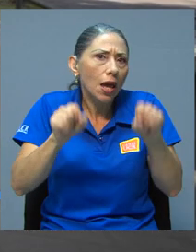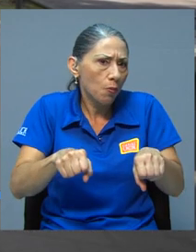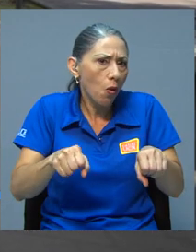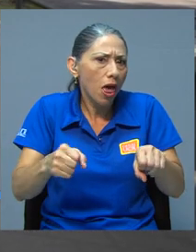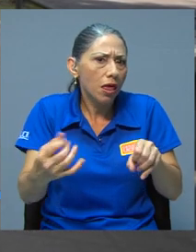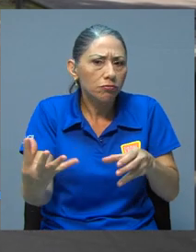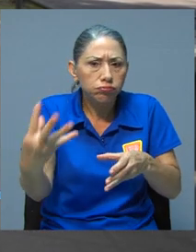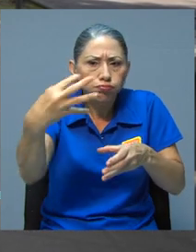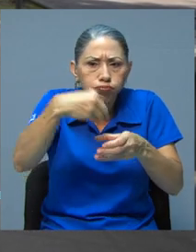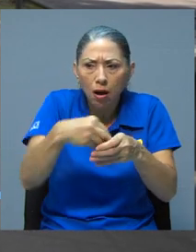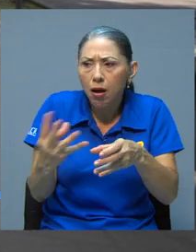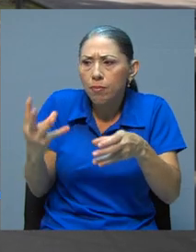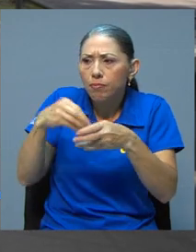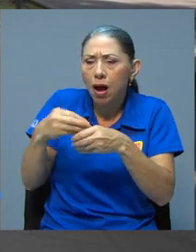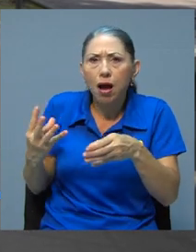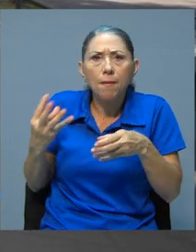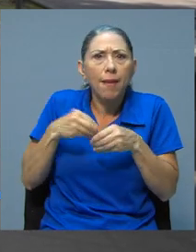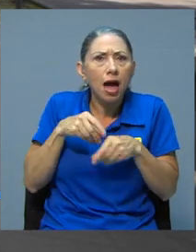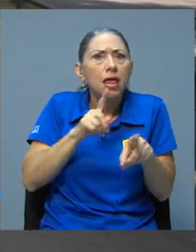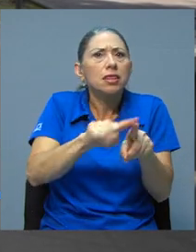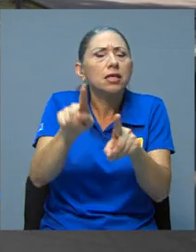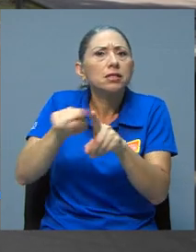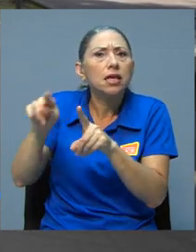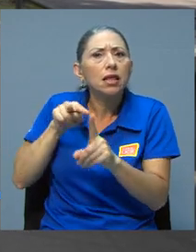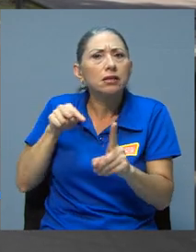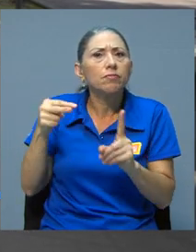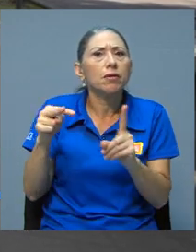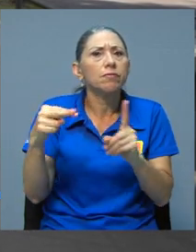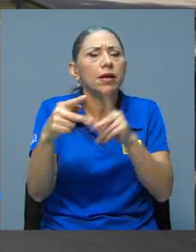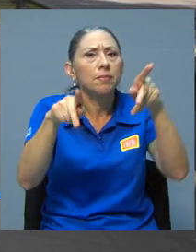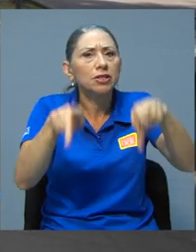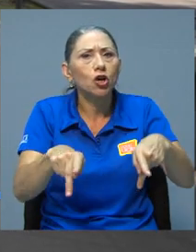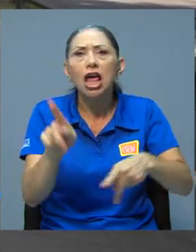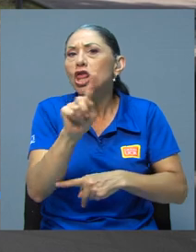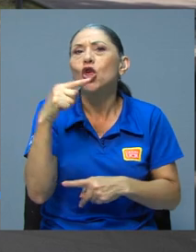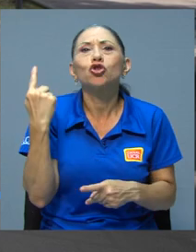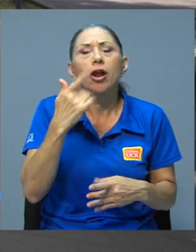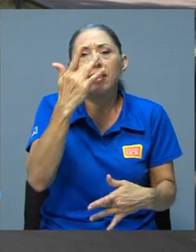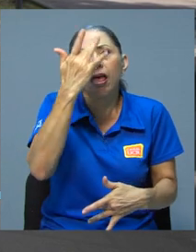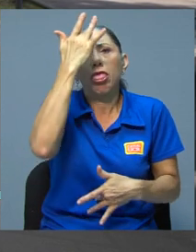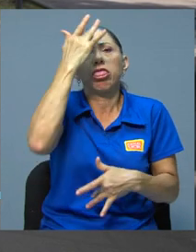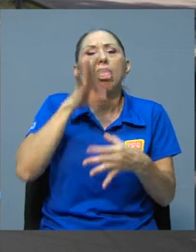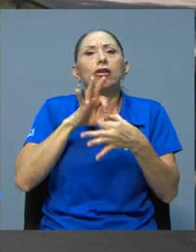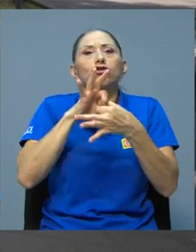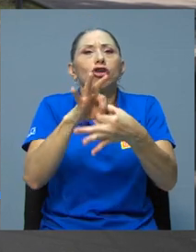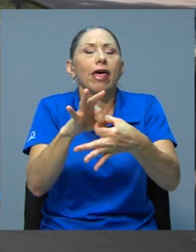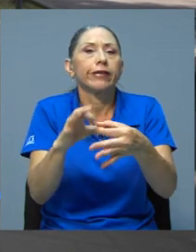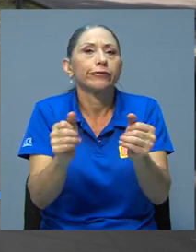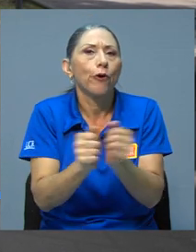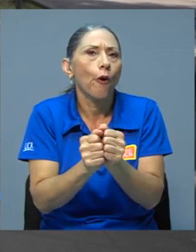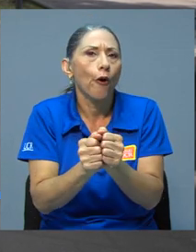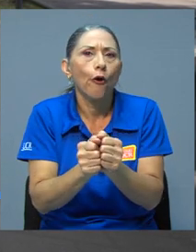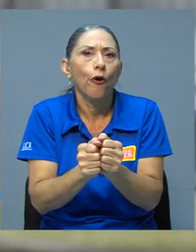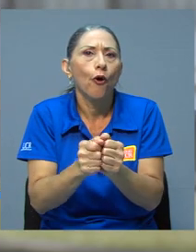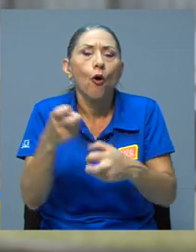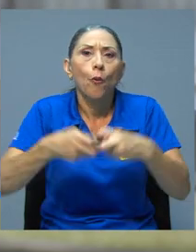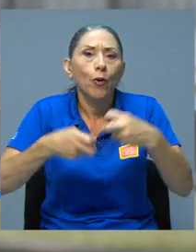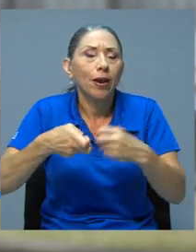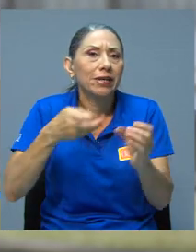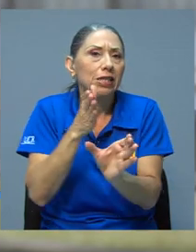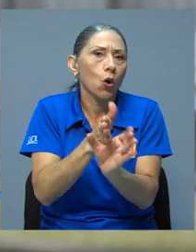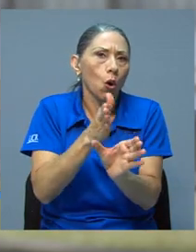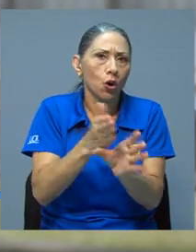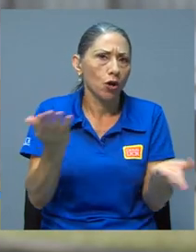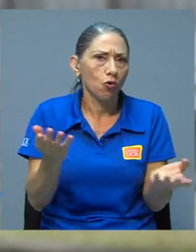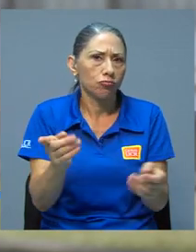abarcar distintos aspectos de las personas, no solamente patologías asociadas, digamos, con un